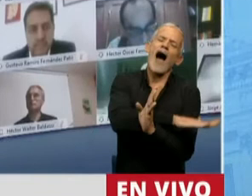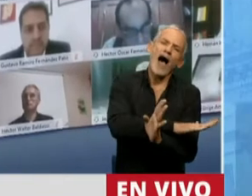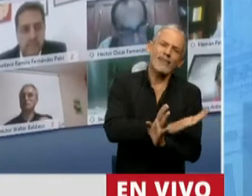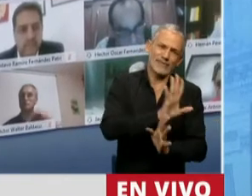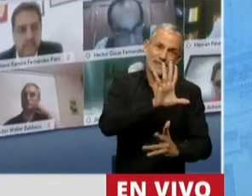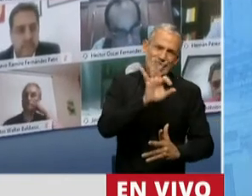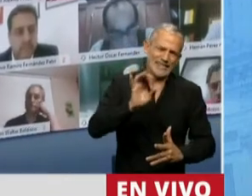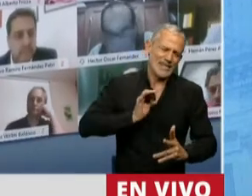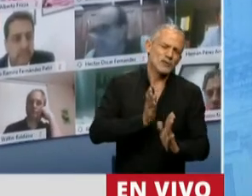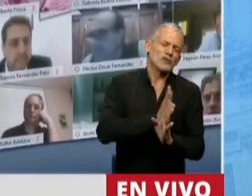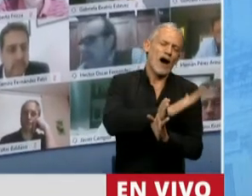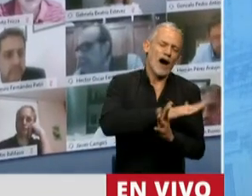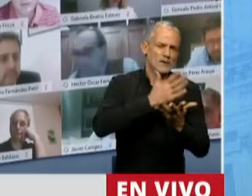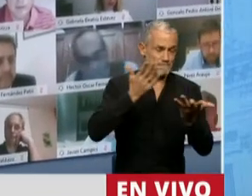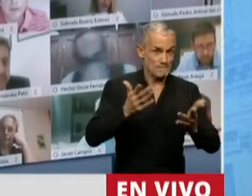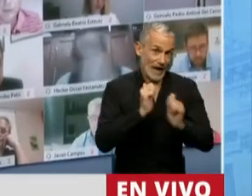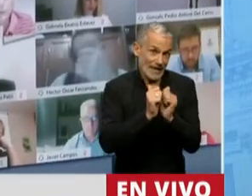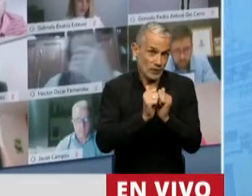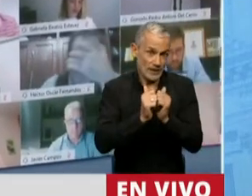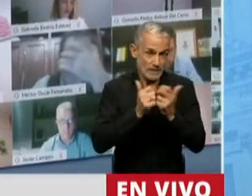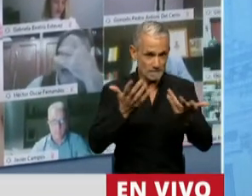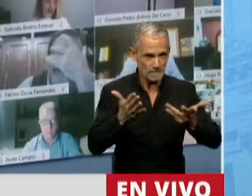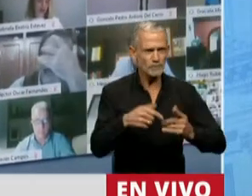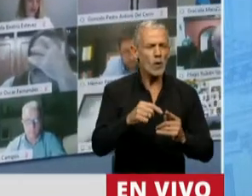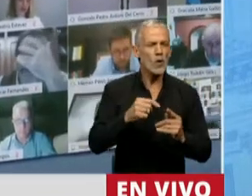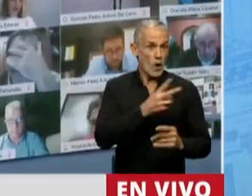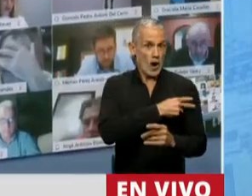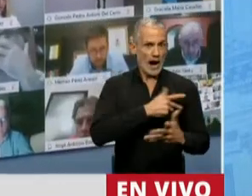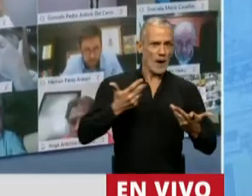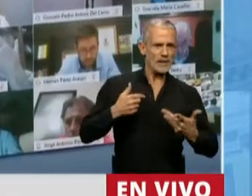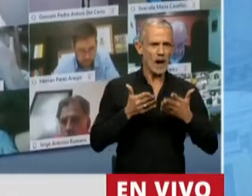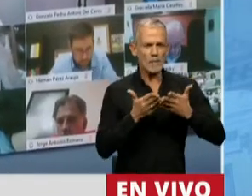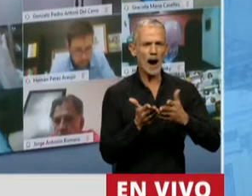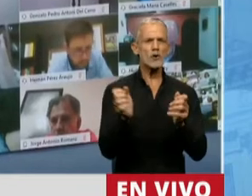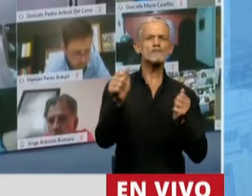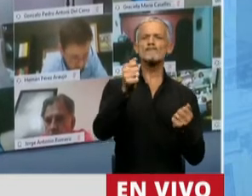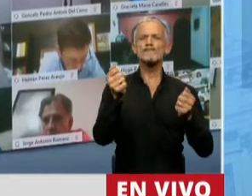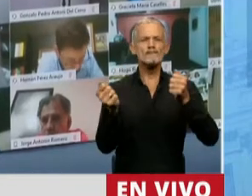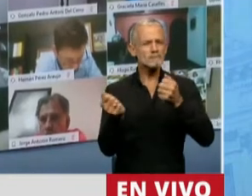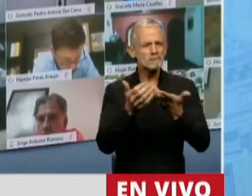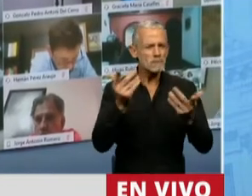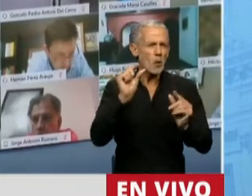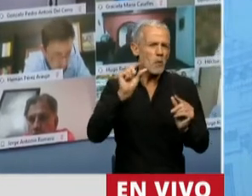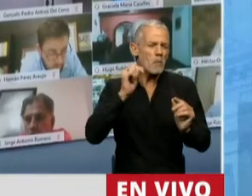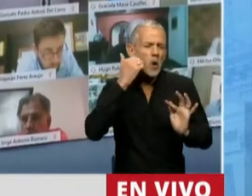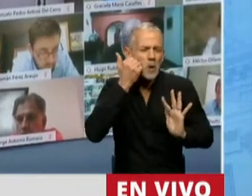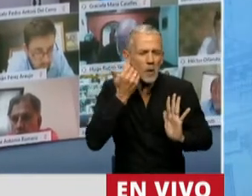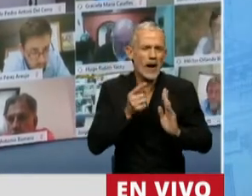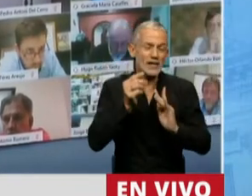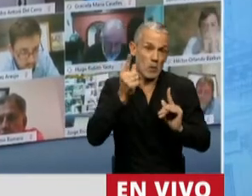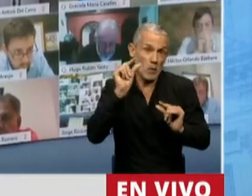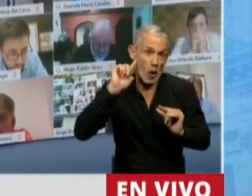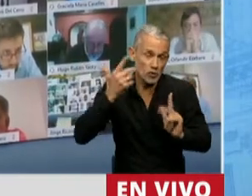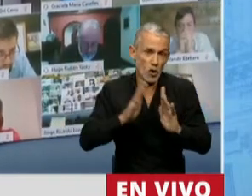Tengo una historia que es un capitán, que es un poco tímido, un poco sordo, es competente,